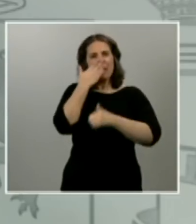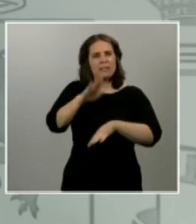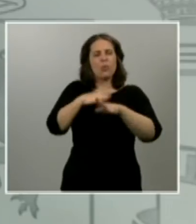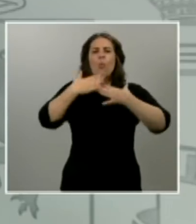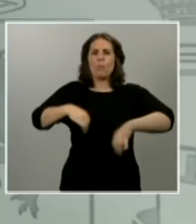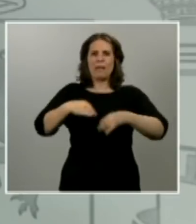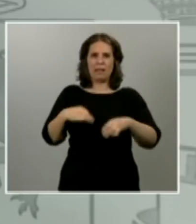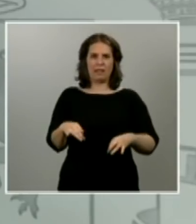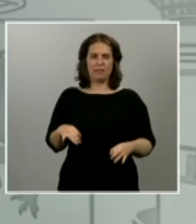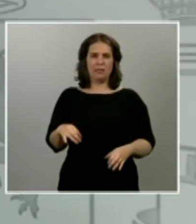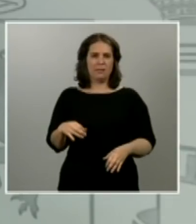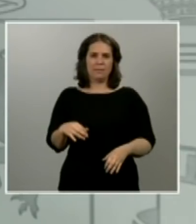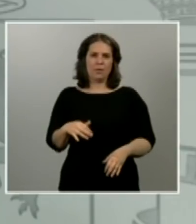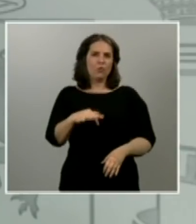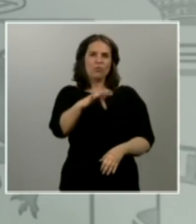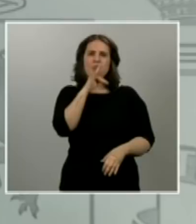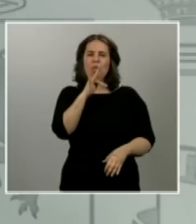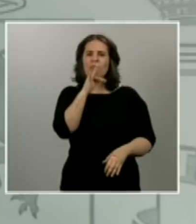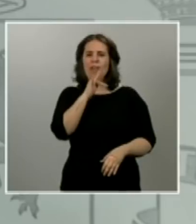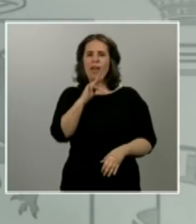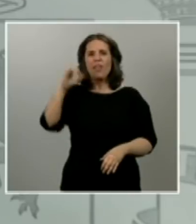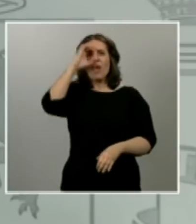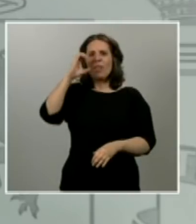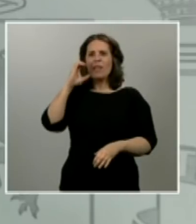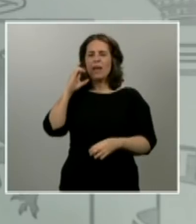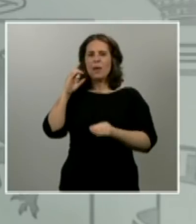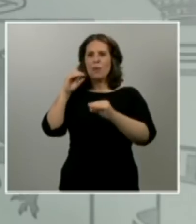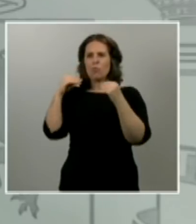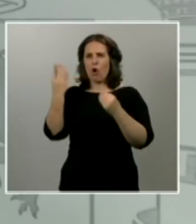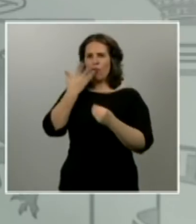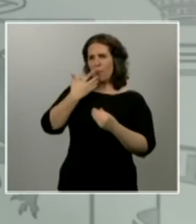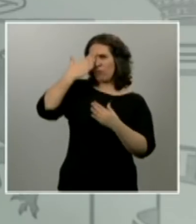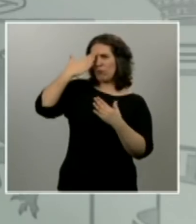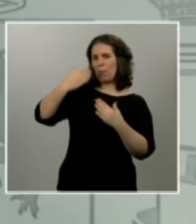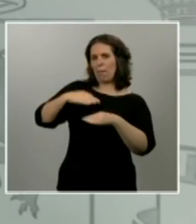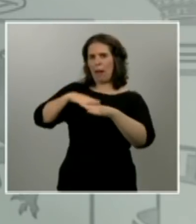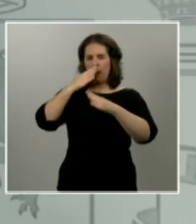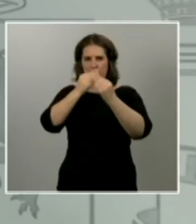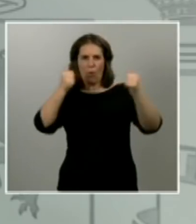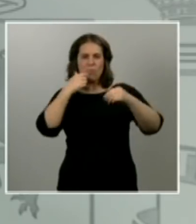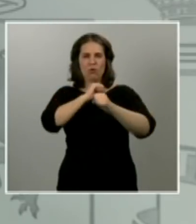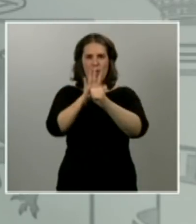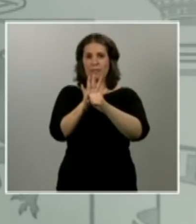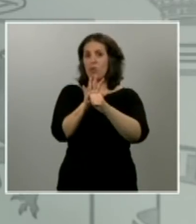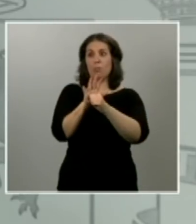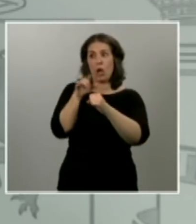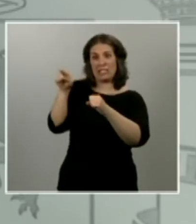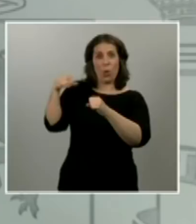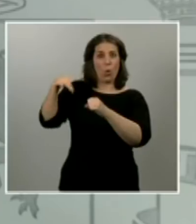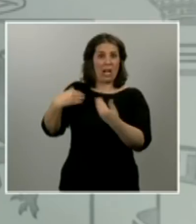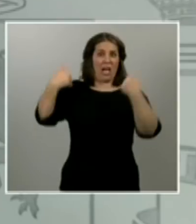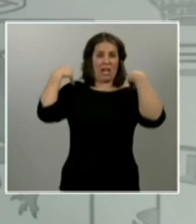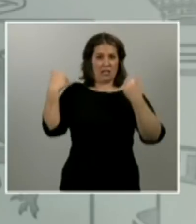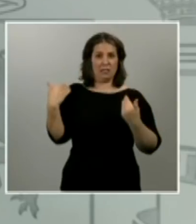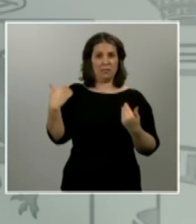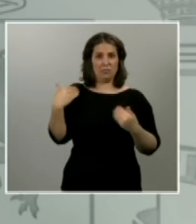conocimiento para frenar el COVID-19, pero el único conocimiento lo tiene la ciencia, y es gracias a ella como tenemos